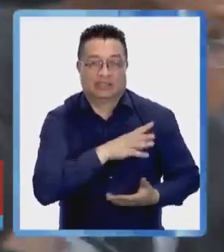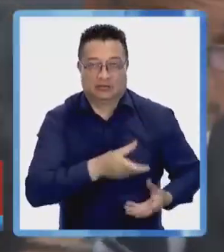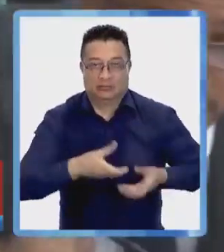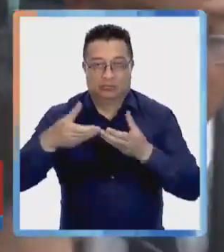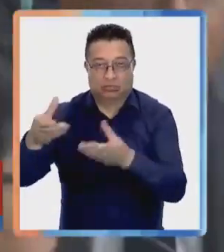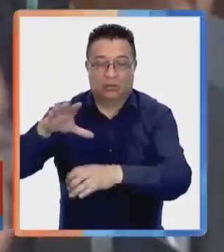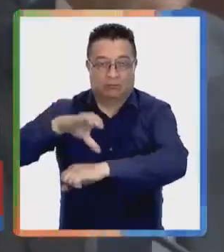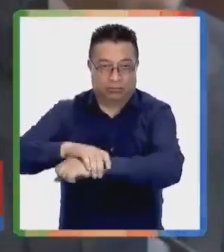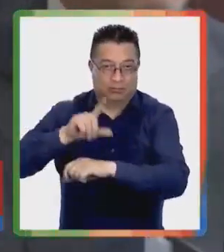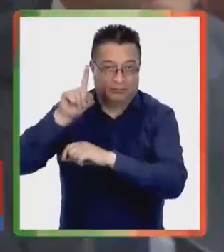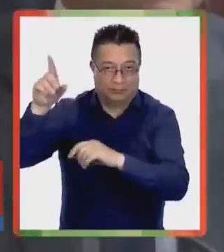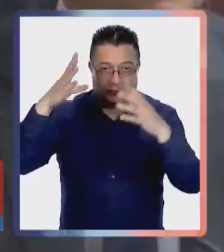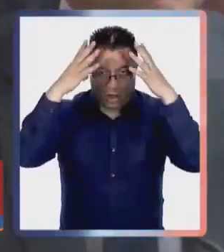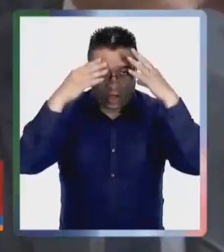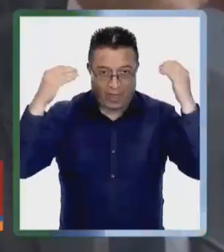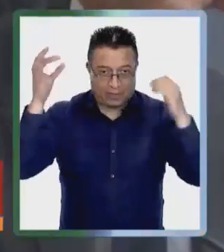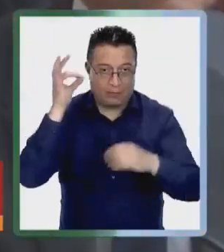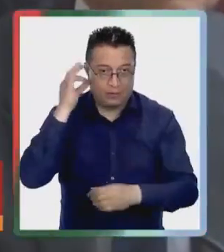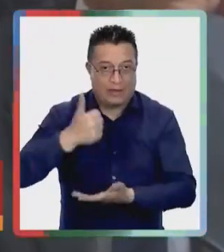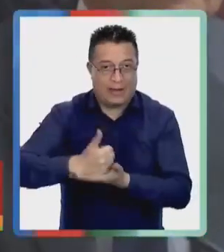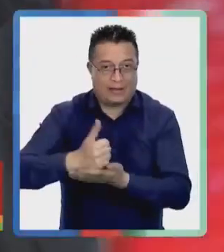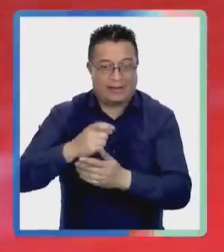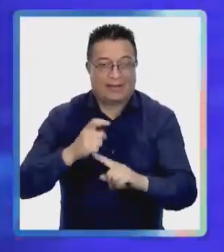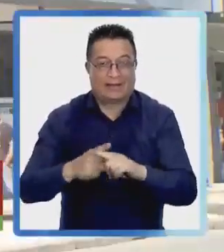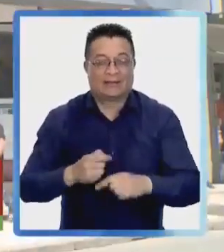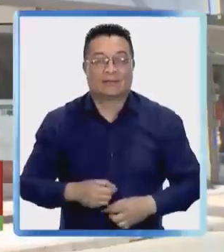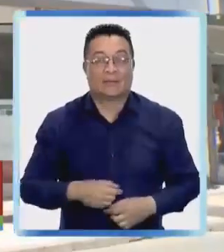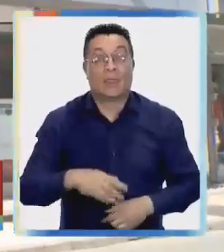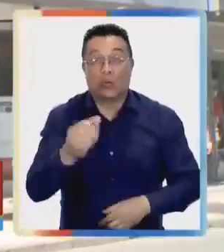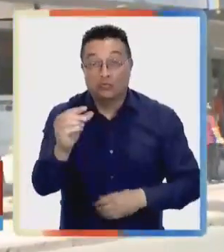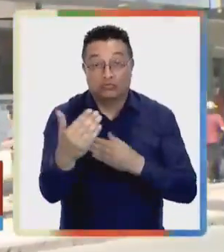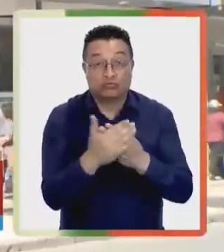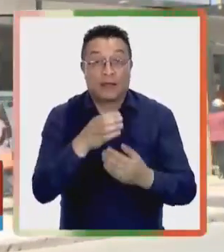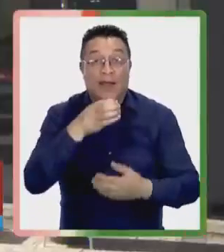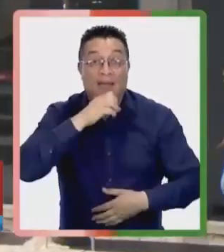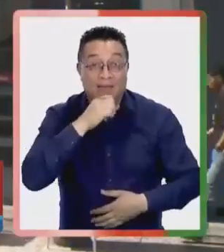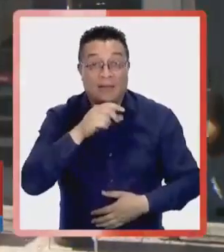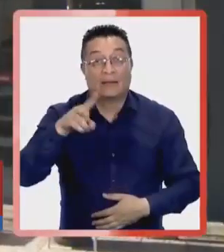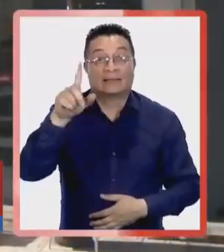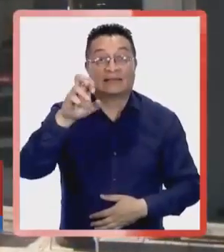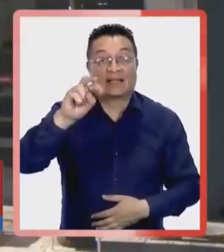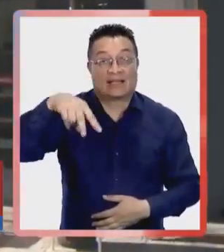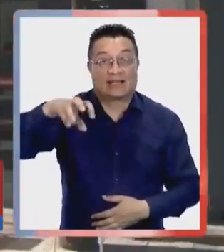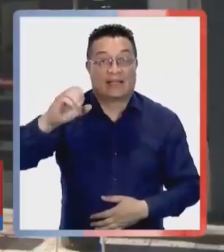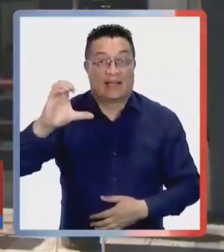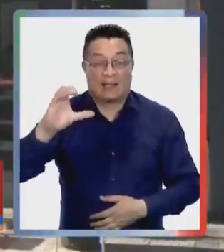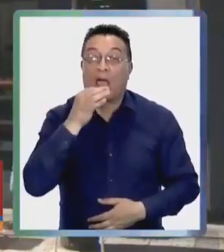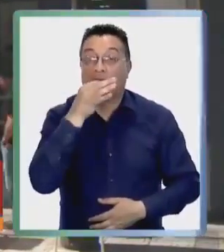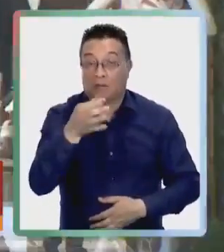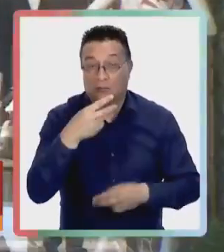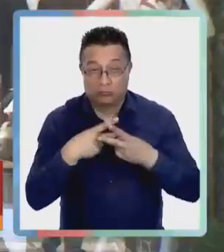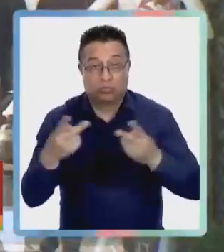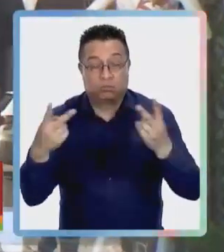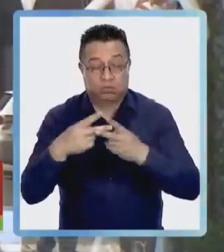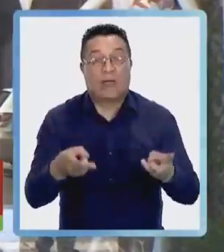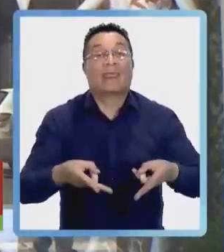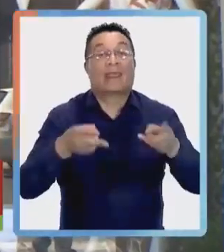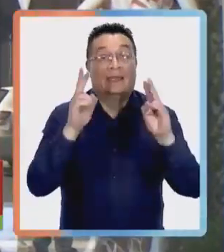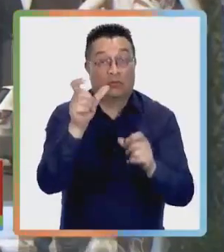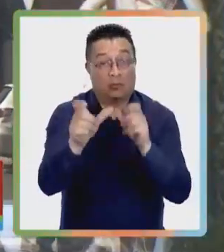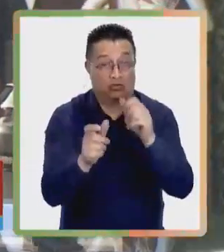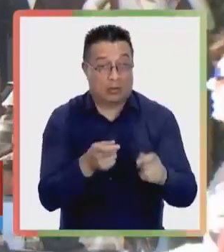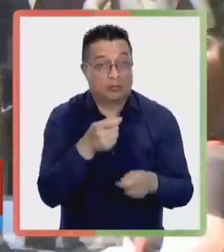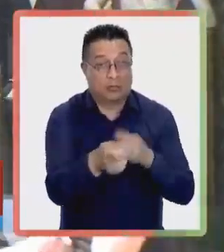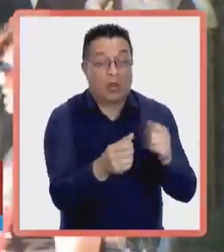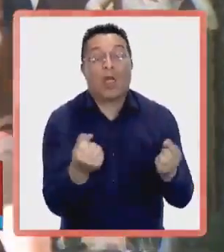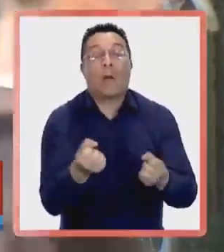Karen Rojo permanece detenida en Países Bajos. Y en la víspera de Navidad, el SAC despliega una campaña para difundir los derechos de los